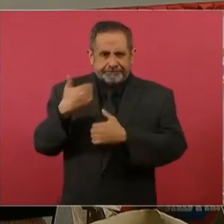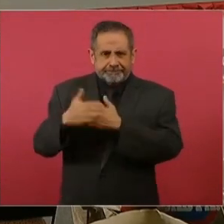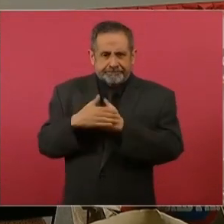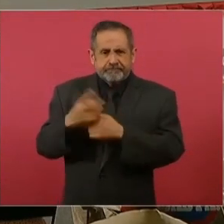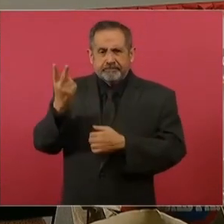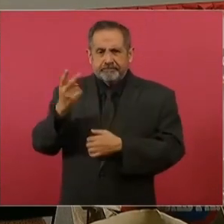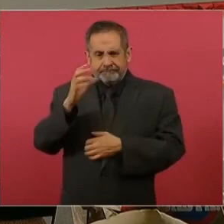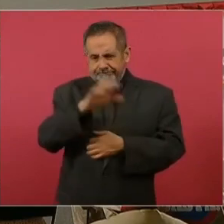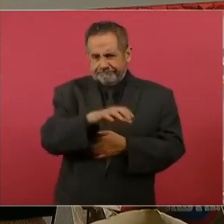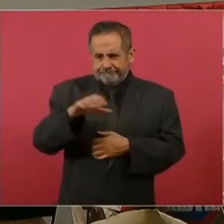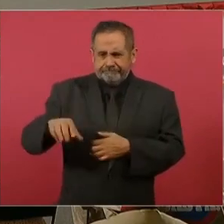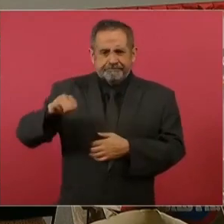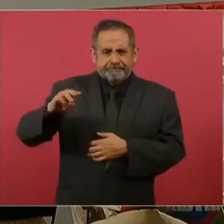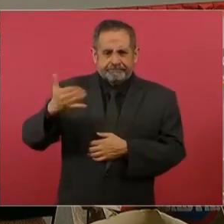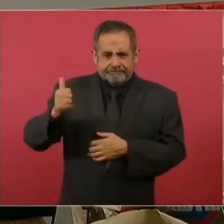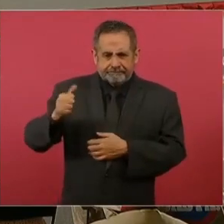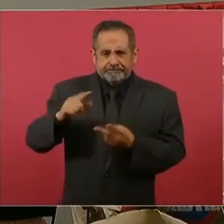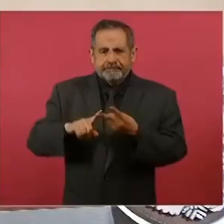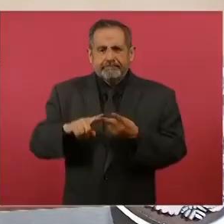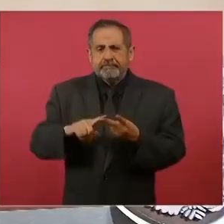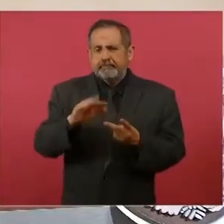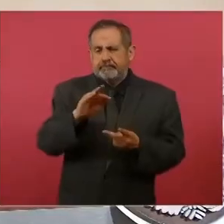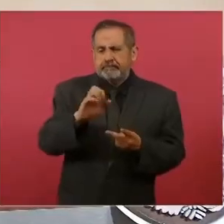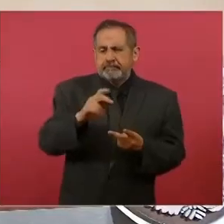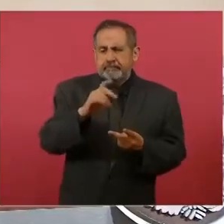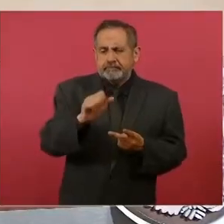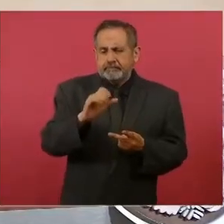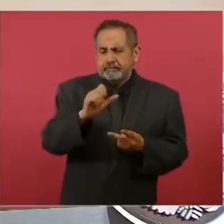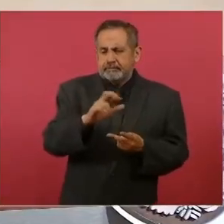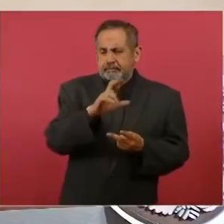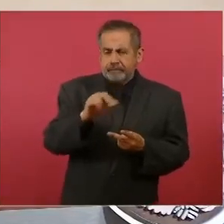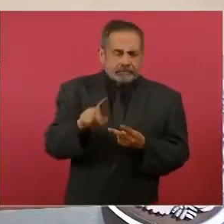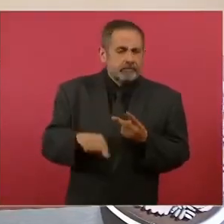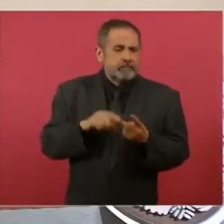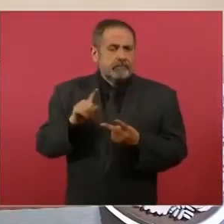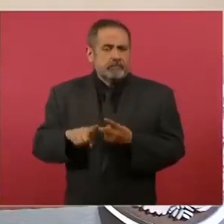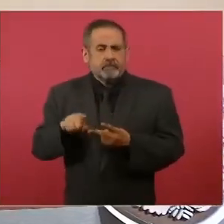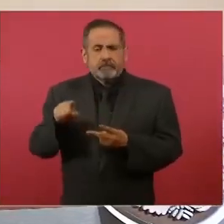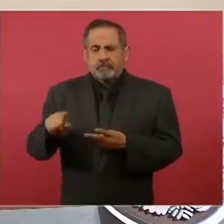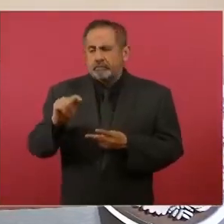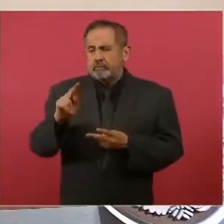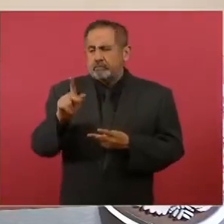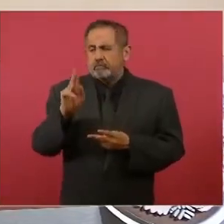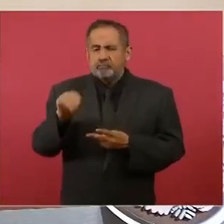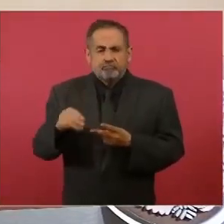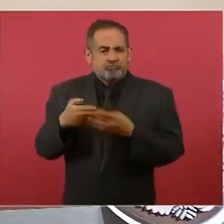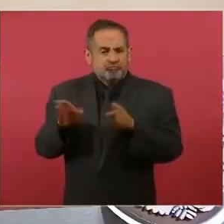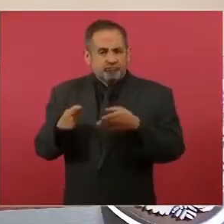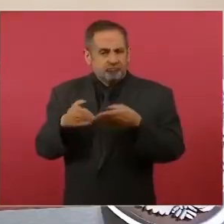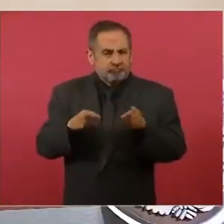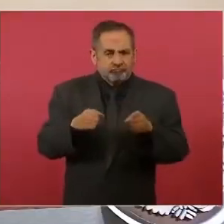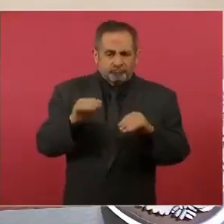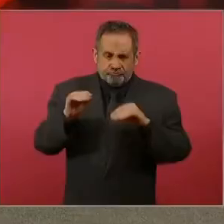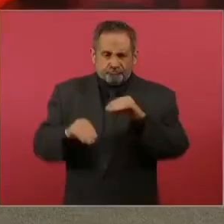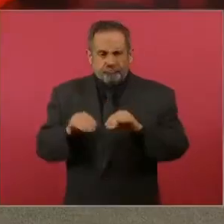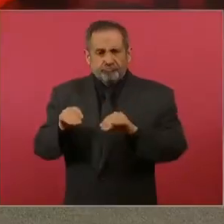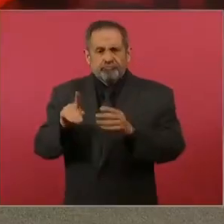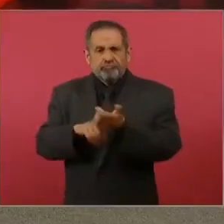abrir dos sucursales en la zona Maya, una en la comunidad de Felipe Carrillo Puerto y otra en la zona Maya de Tulum, para beneficiar